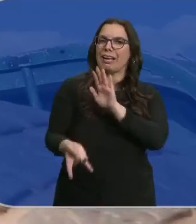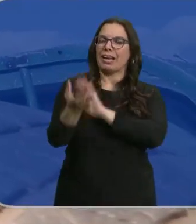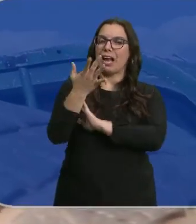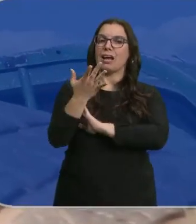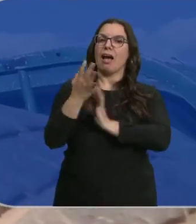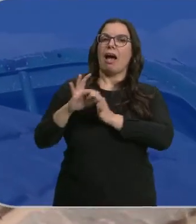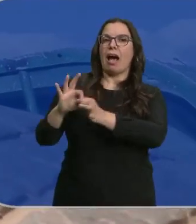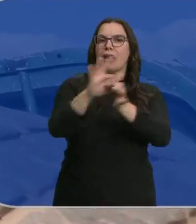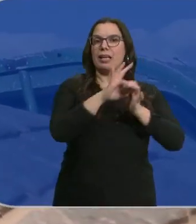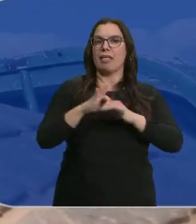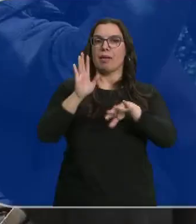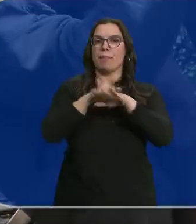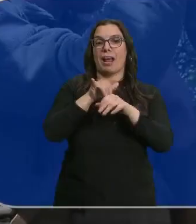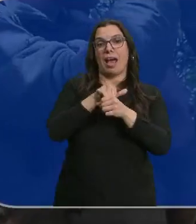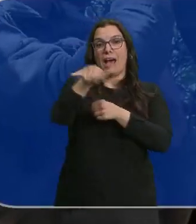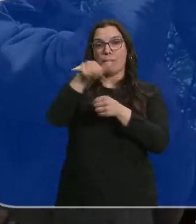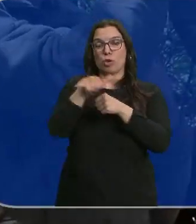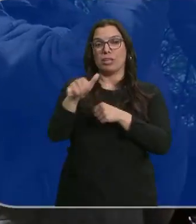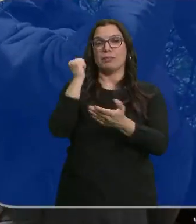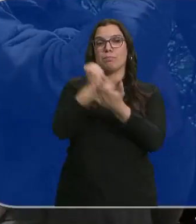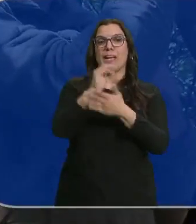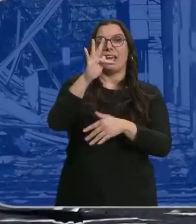para el envío conjunto de aviones F-16.